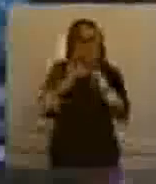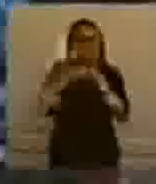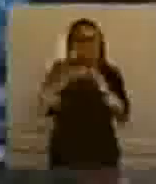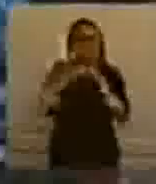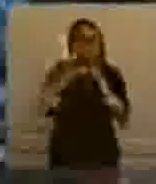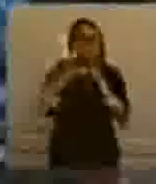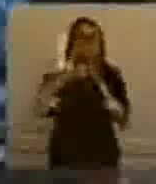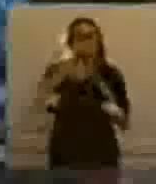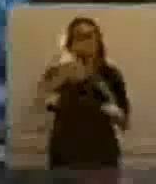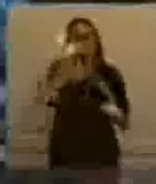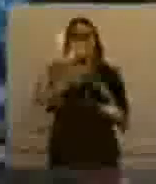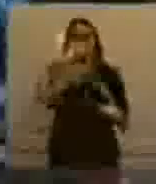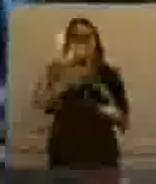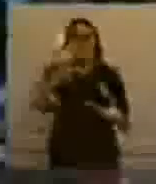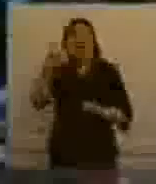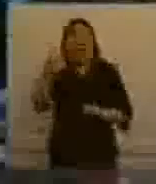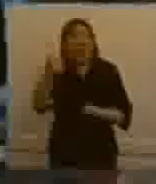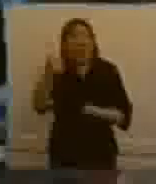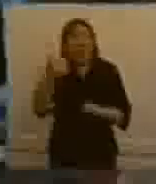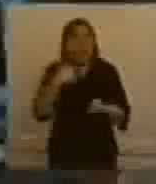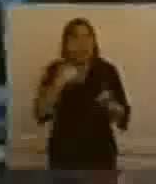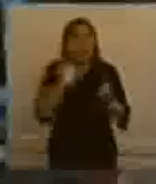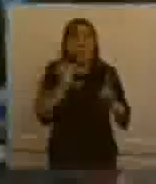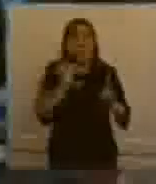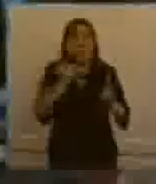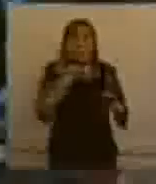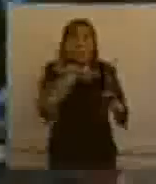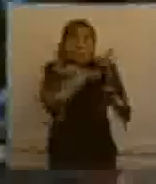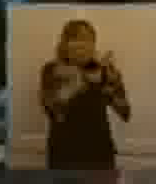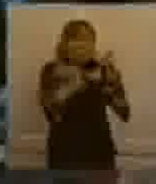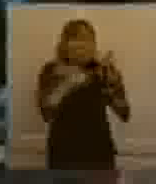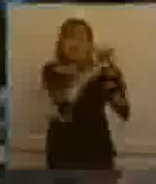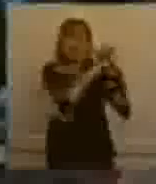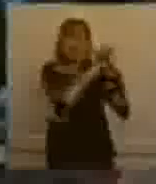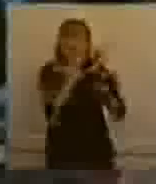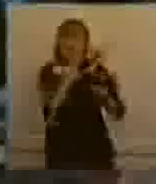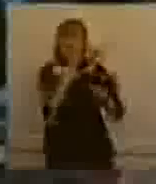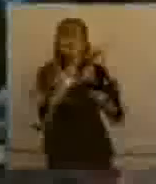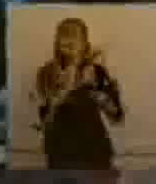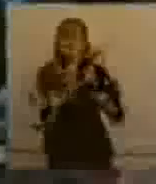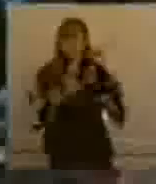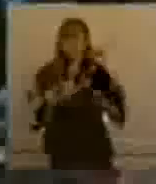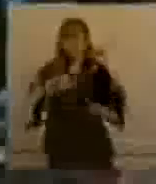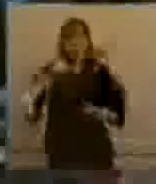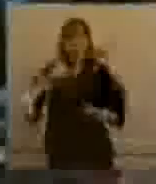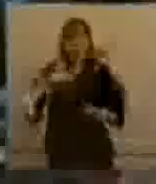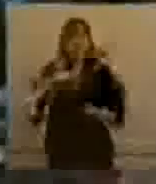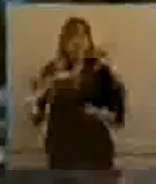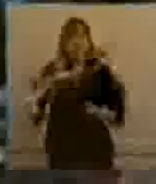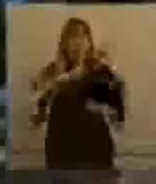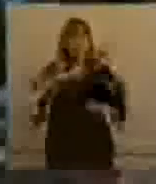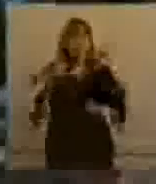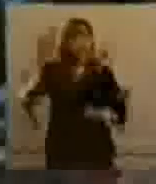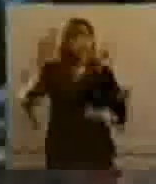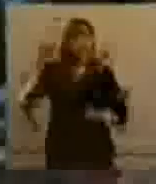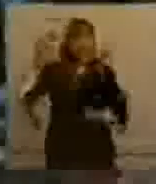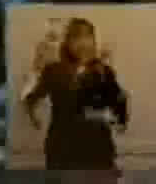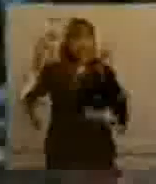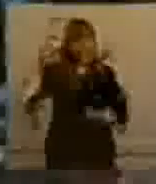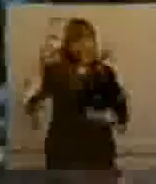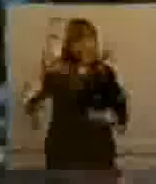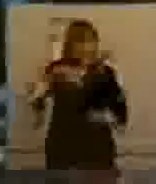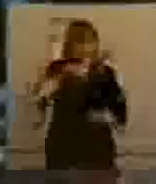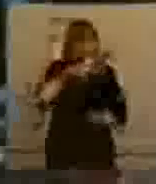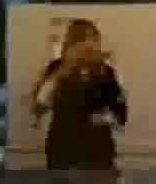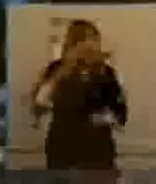recuerdo. Y el modelo que hemos tomado, precisamente, ha sido también el tema, en aquella oportunidad, ustedes saben,